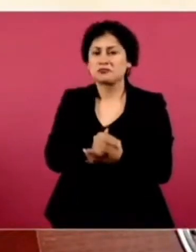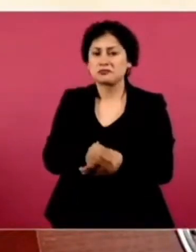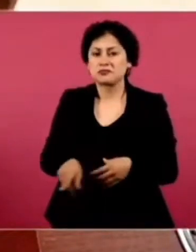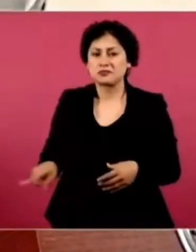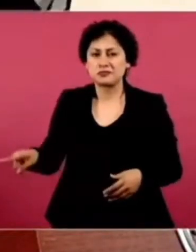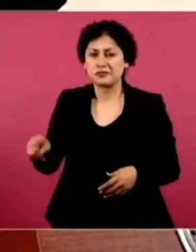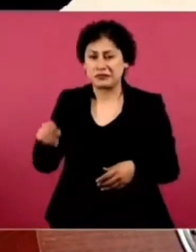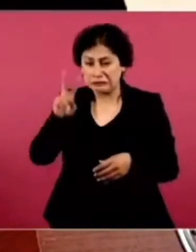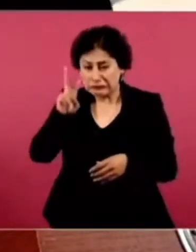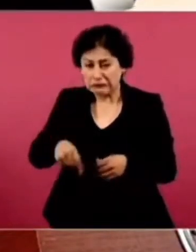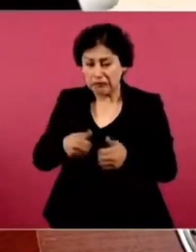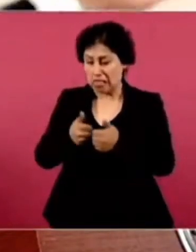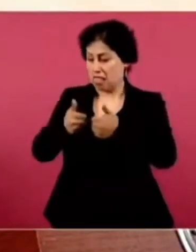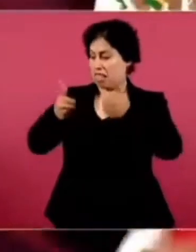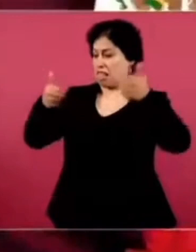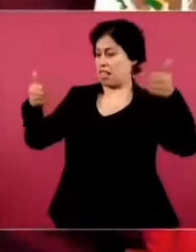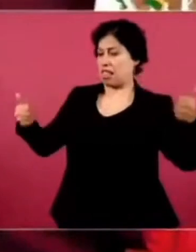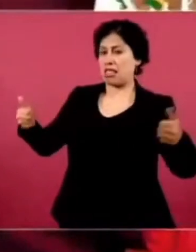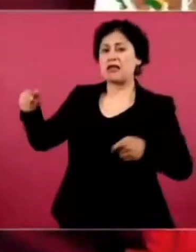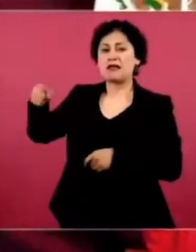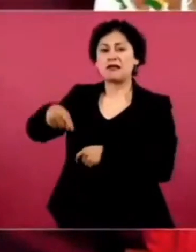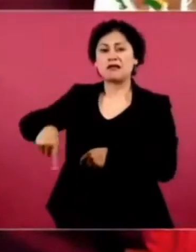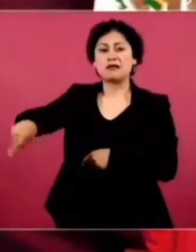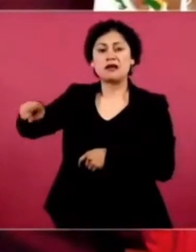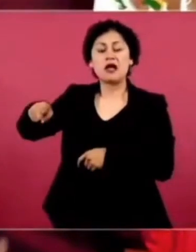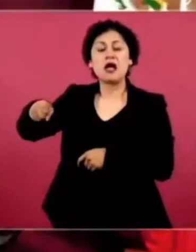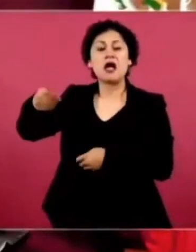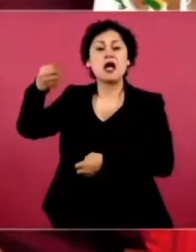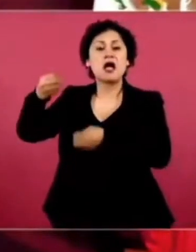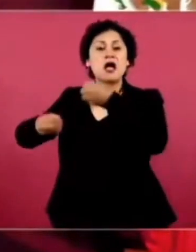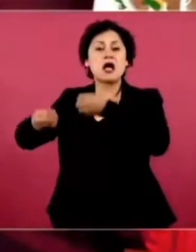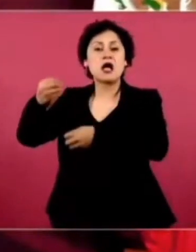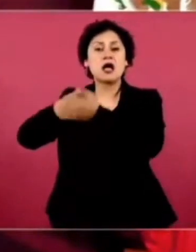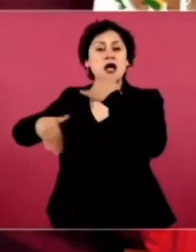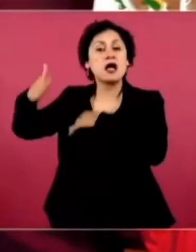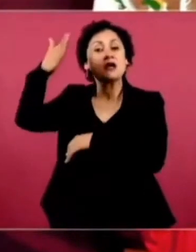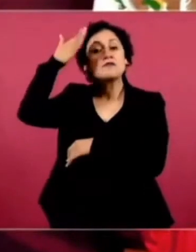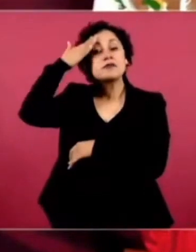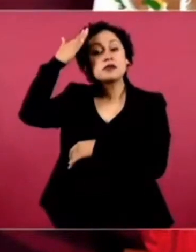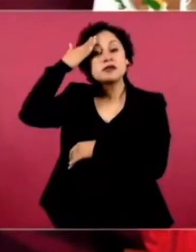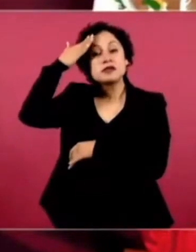Se le olvida al ministro. O a la ministra.